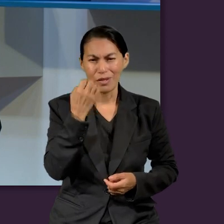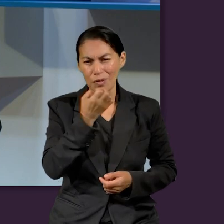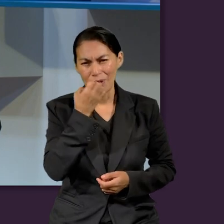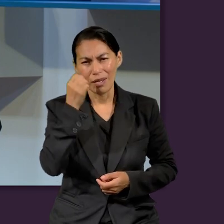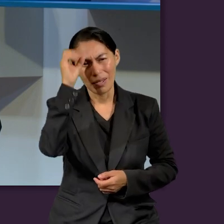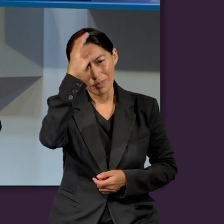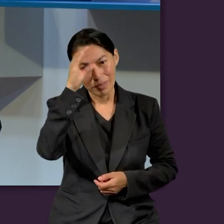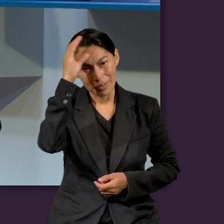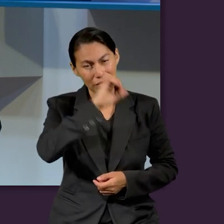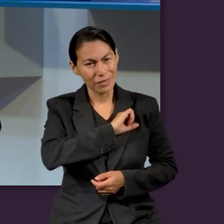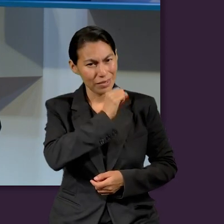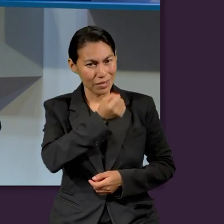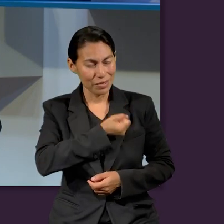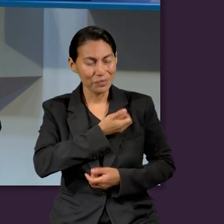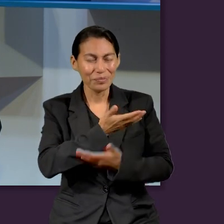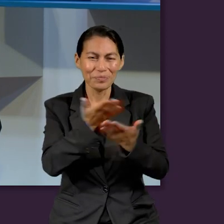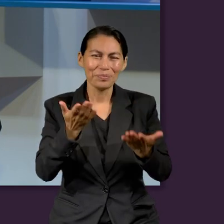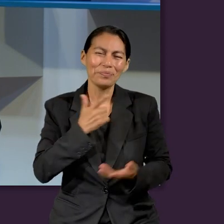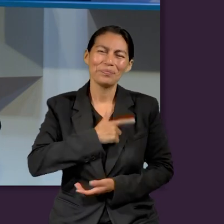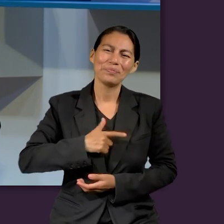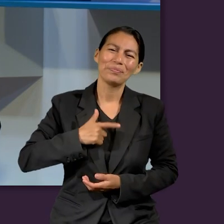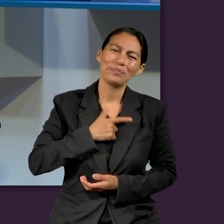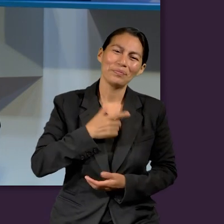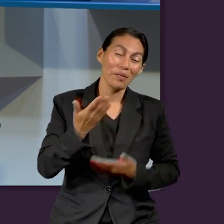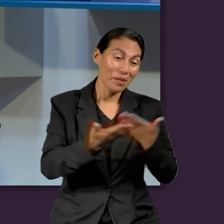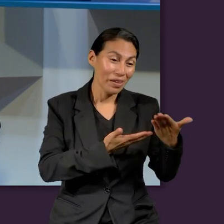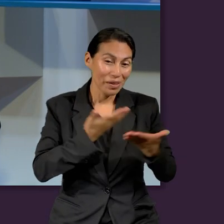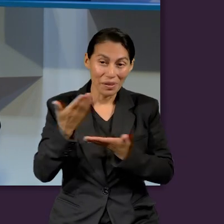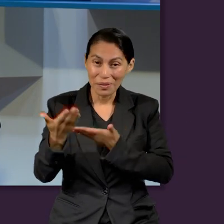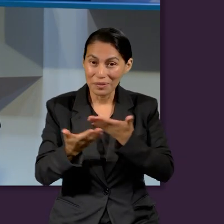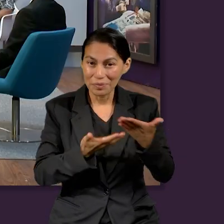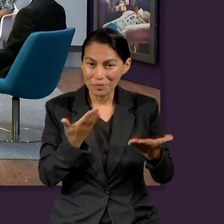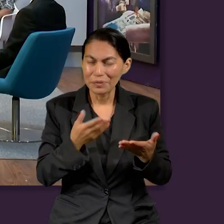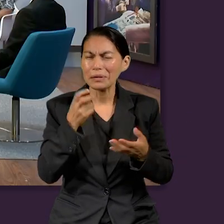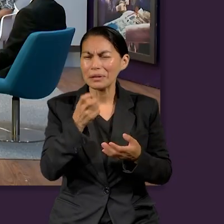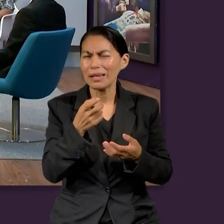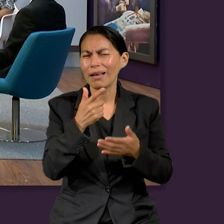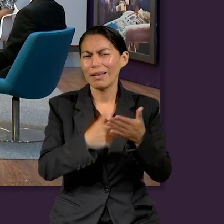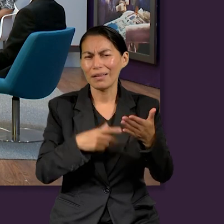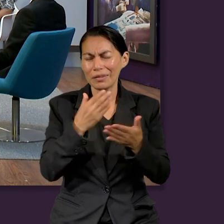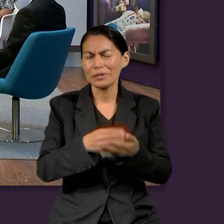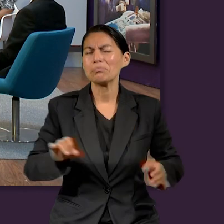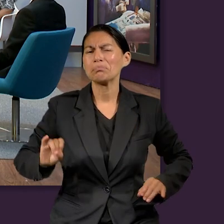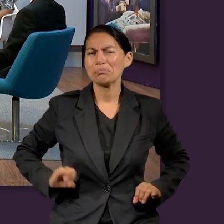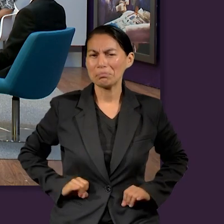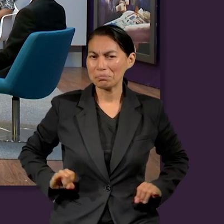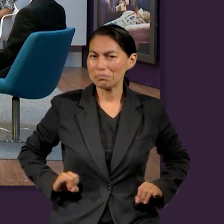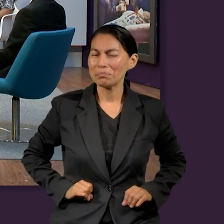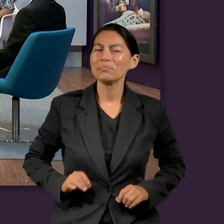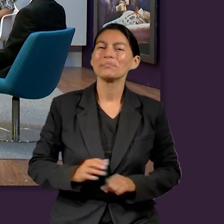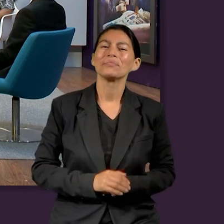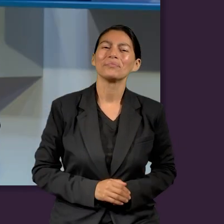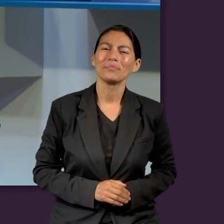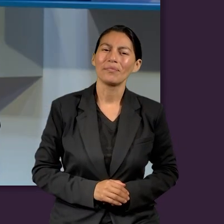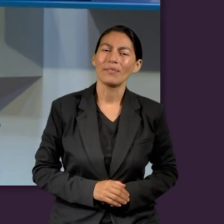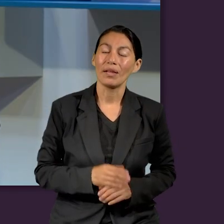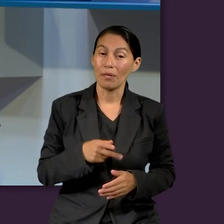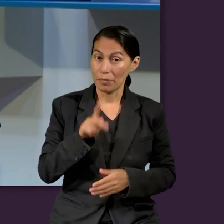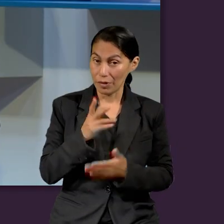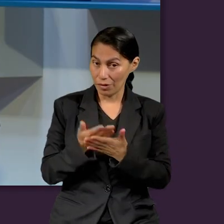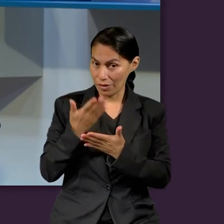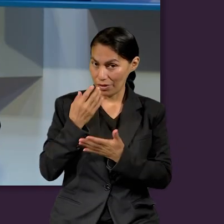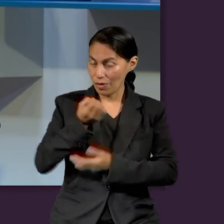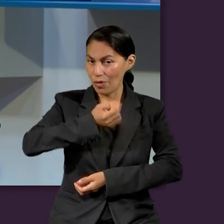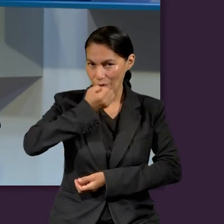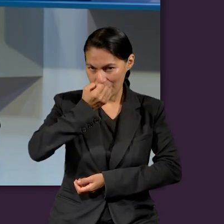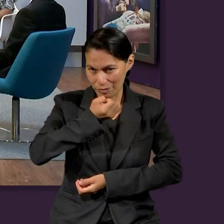Ciencias de la Salud. Es un gusto estar con ustedes para poder compartir esta interesante lección, pero no sin antes pedir